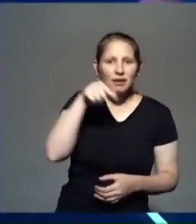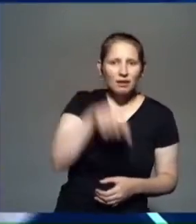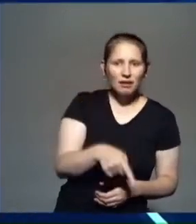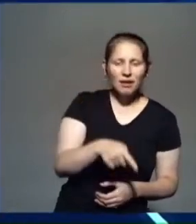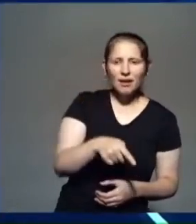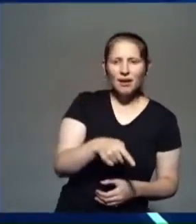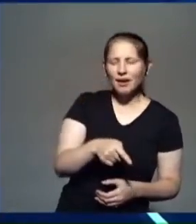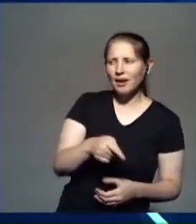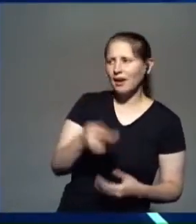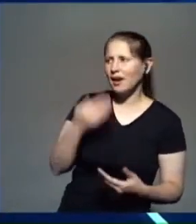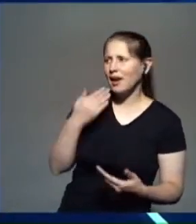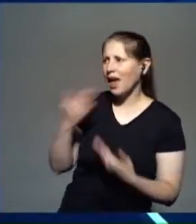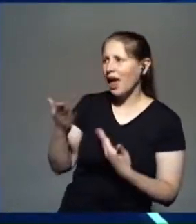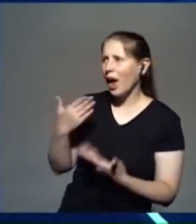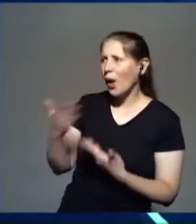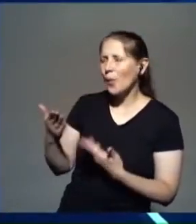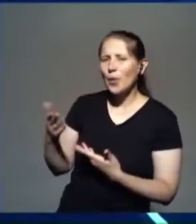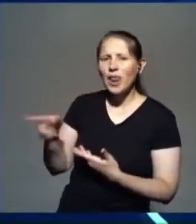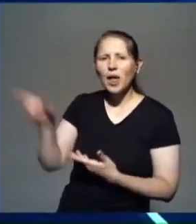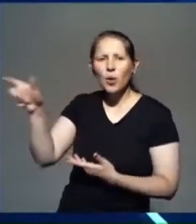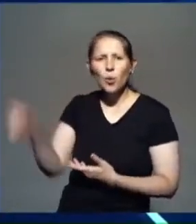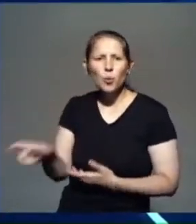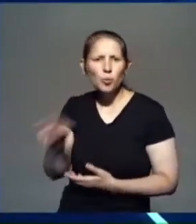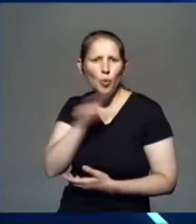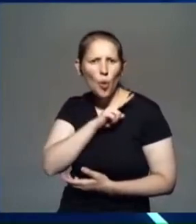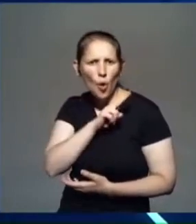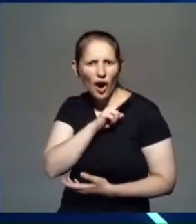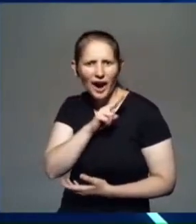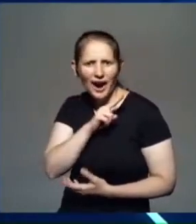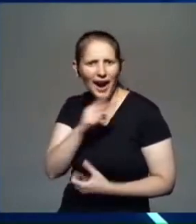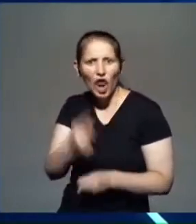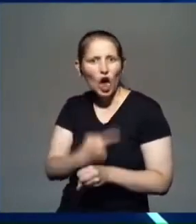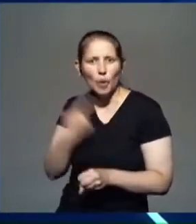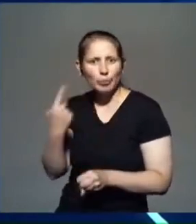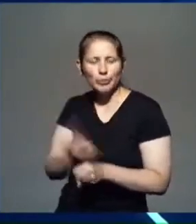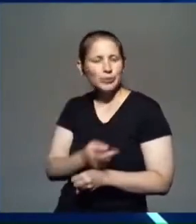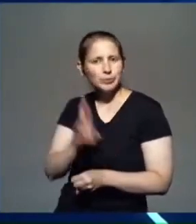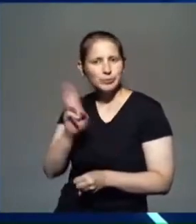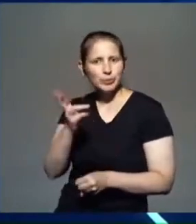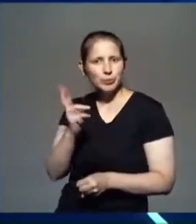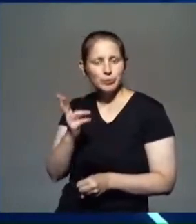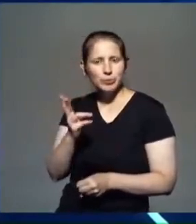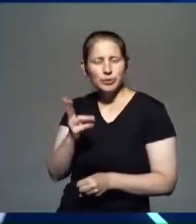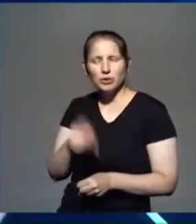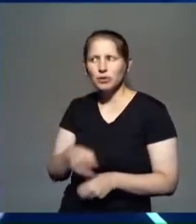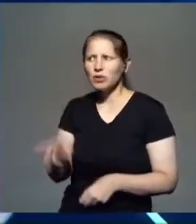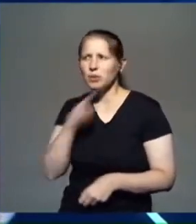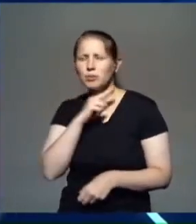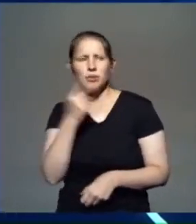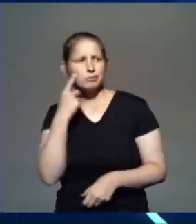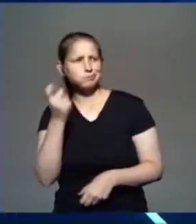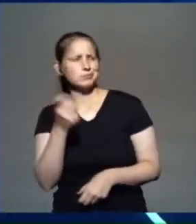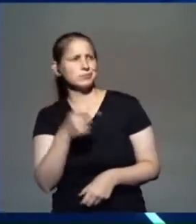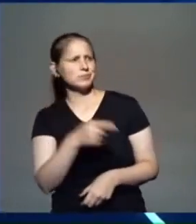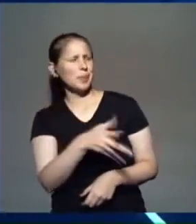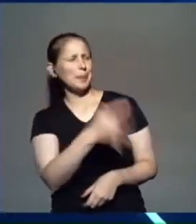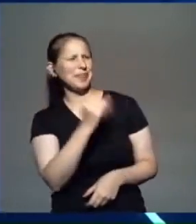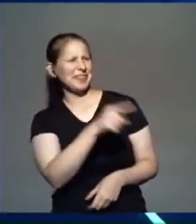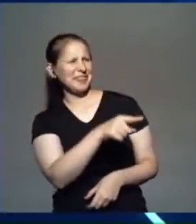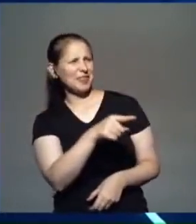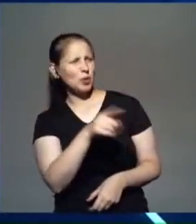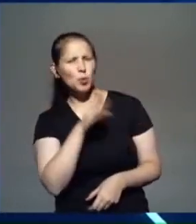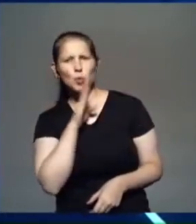Pero Jesús se está hablando. Y la mujer se da cuenta que es judío. Y dice, ¿vos sos loco? ¿Vos no sabés